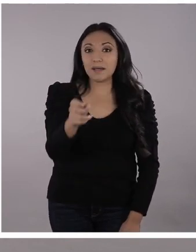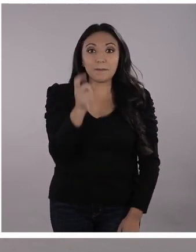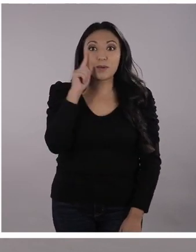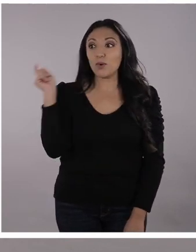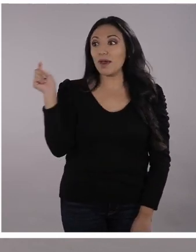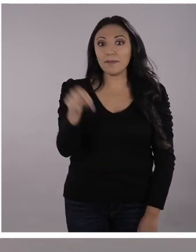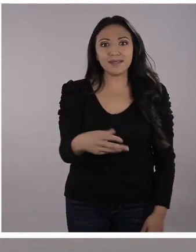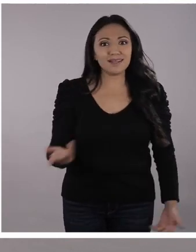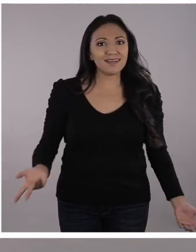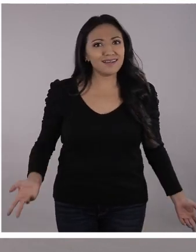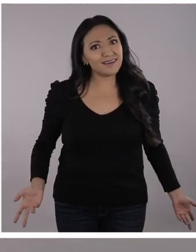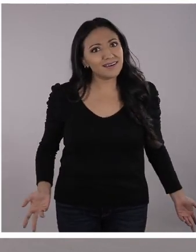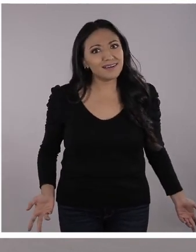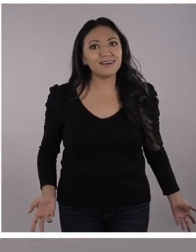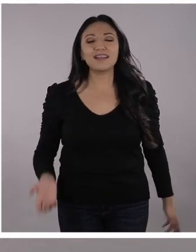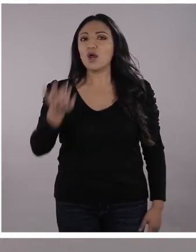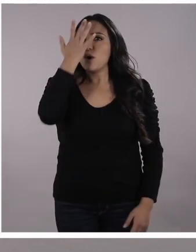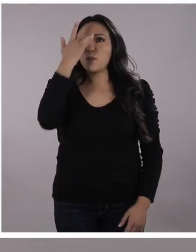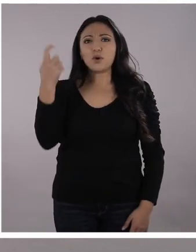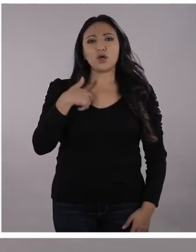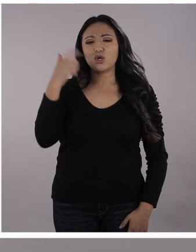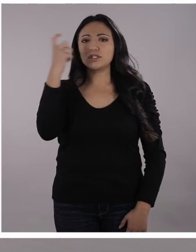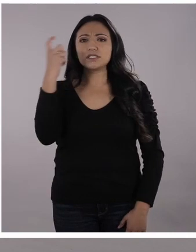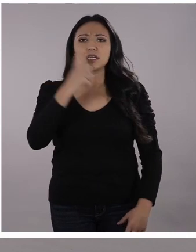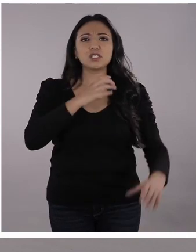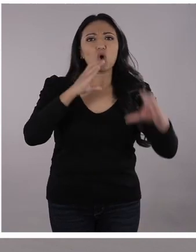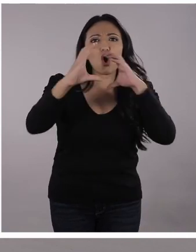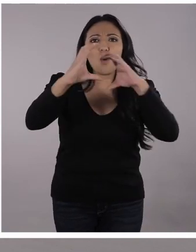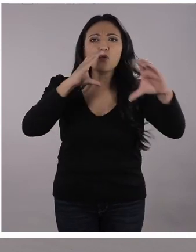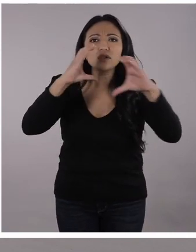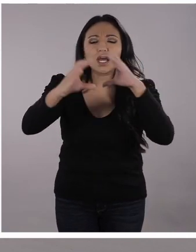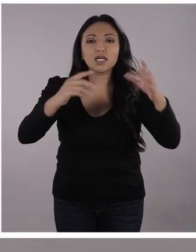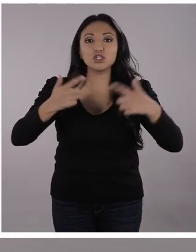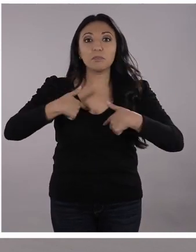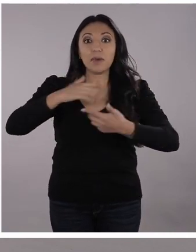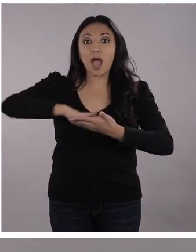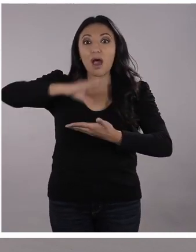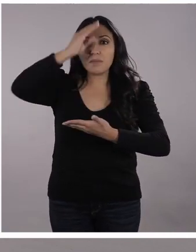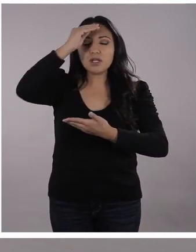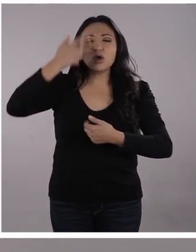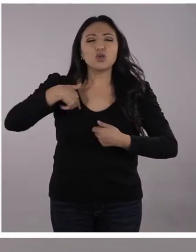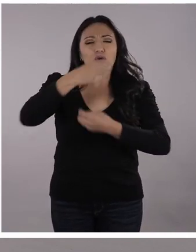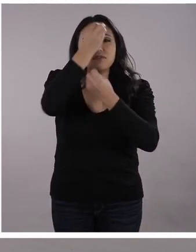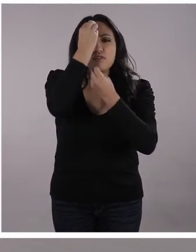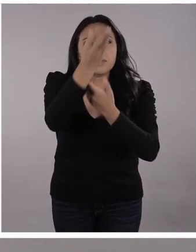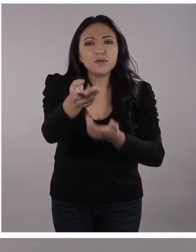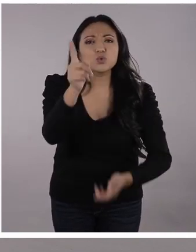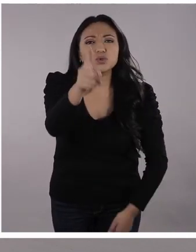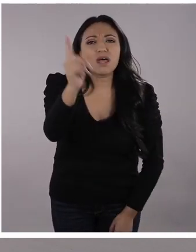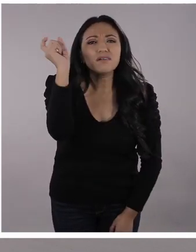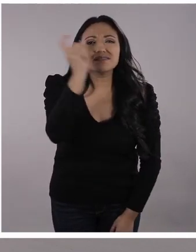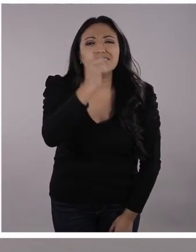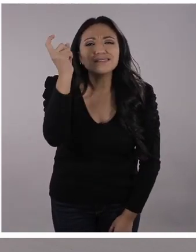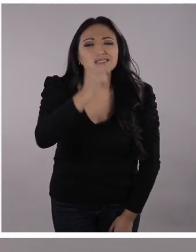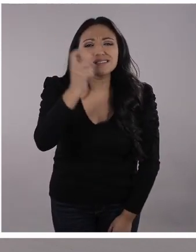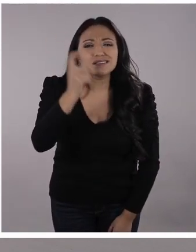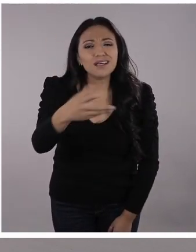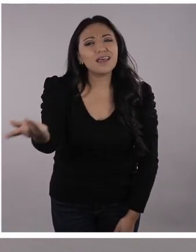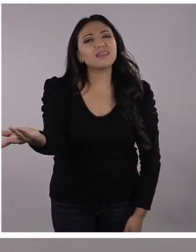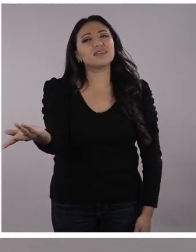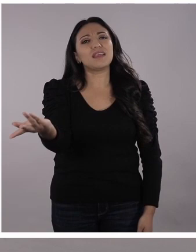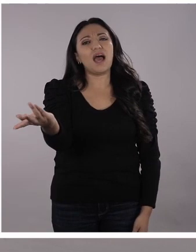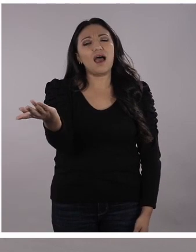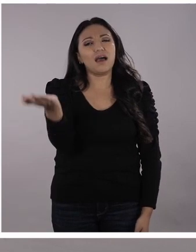Porque no puedo dejar de comunicar todos mis conocimientos. Además, yo sé que ustedes lo necesitan. No me